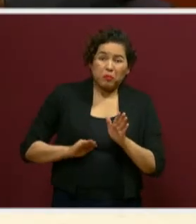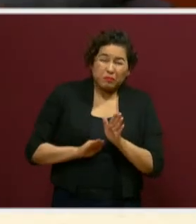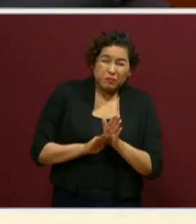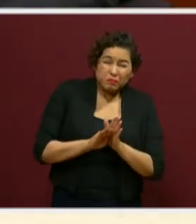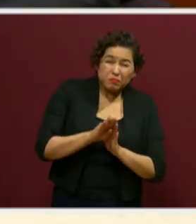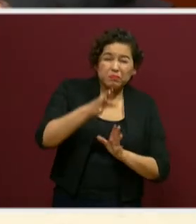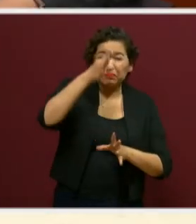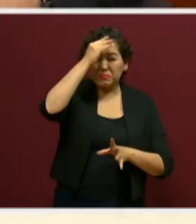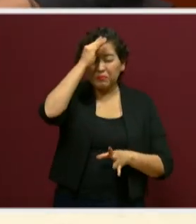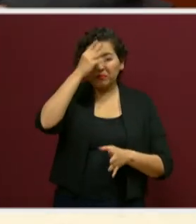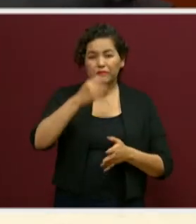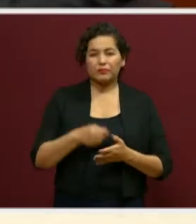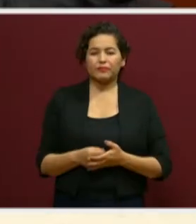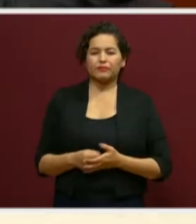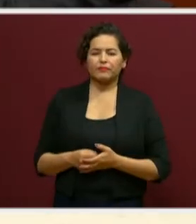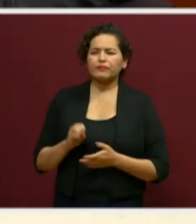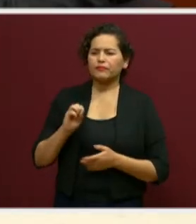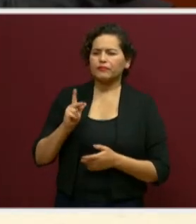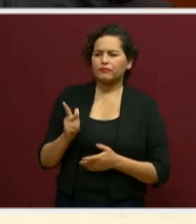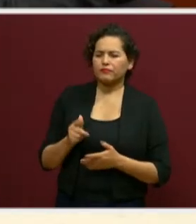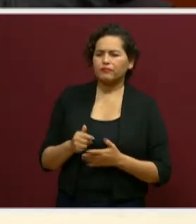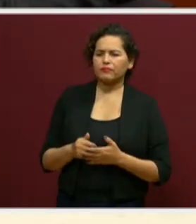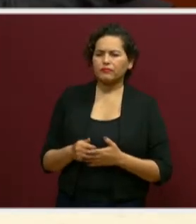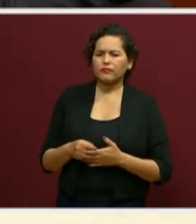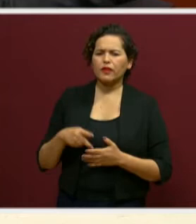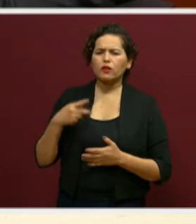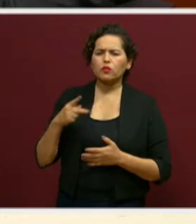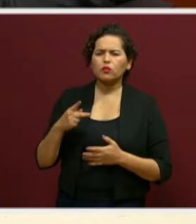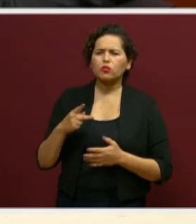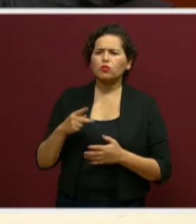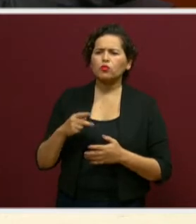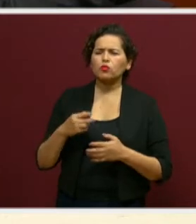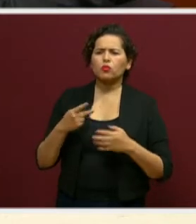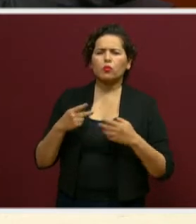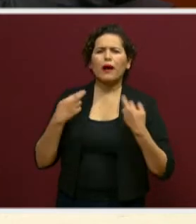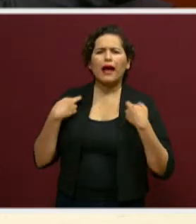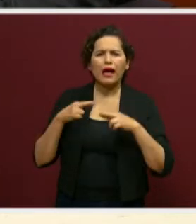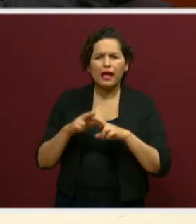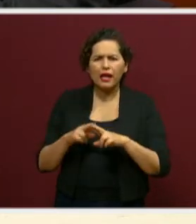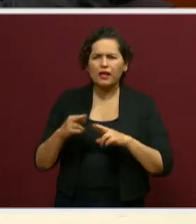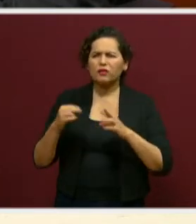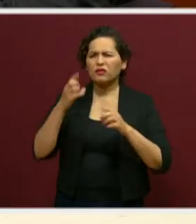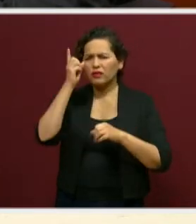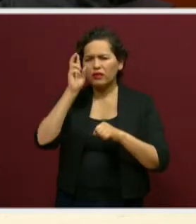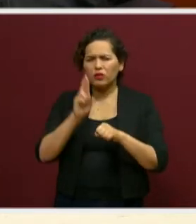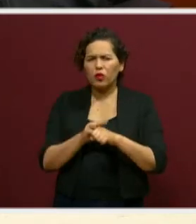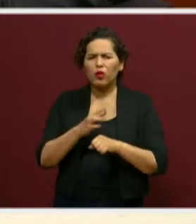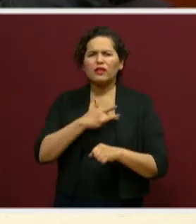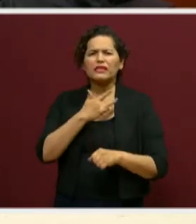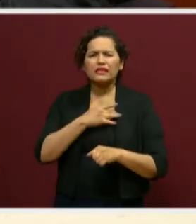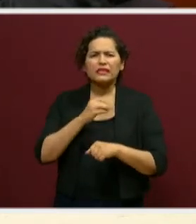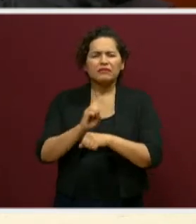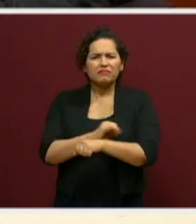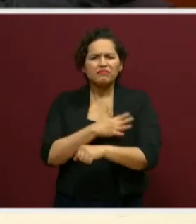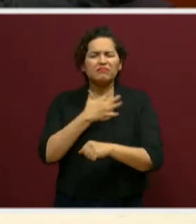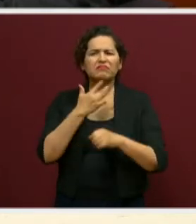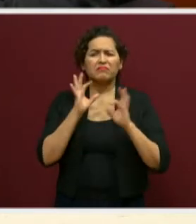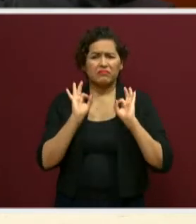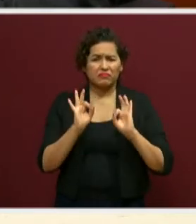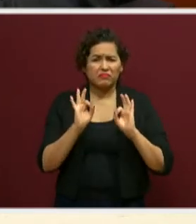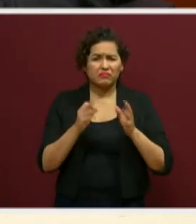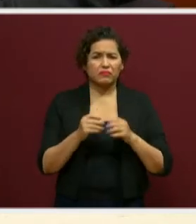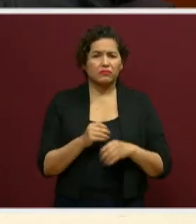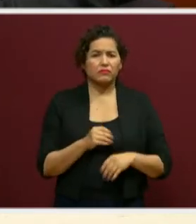emocionales que se han identificado en el personal de su institución. Sí, también se les preguntó a los directores cómo ven a los maestros, cómo